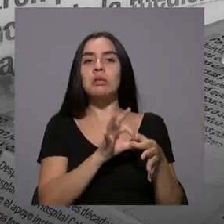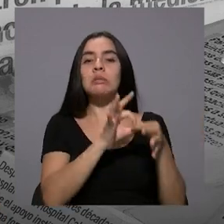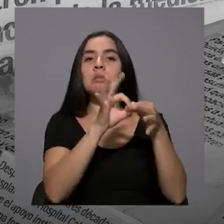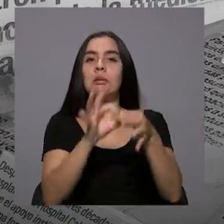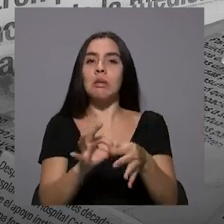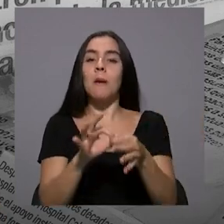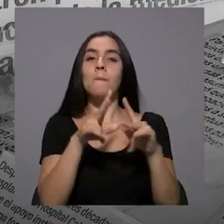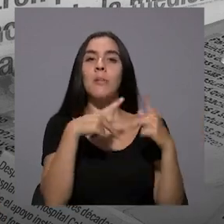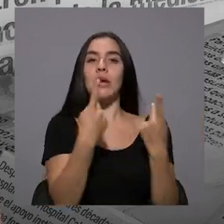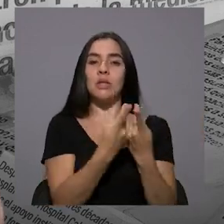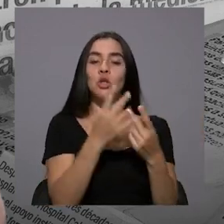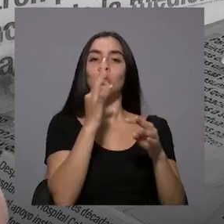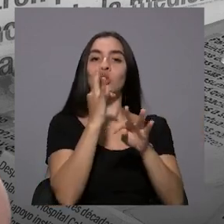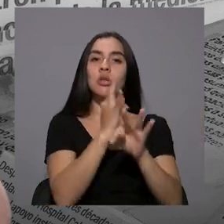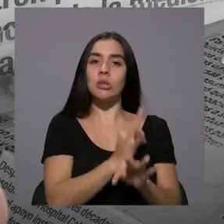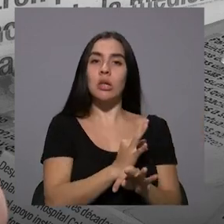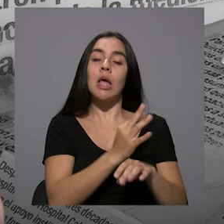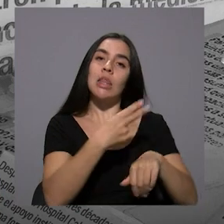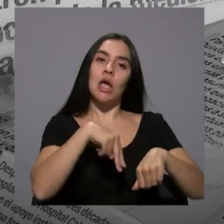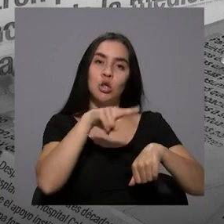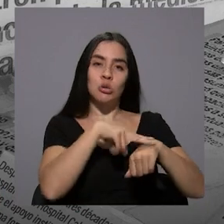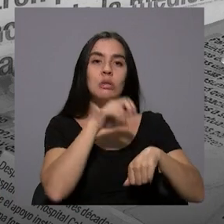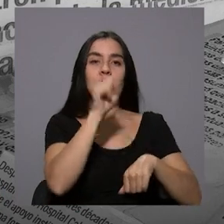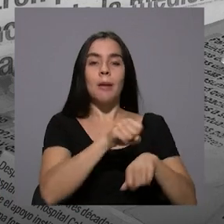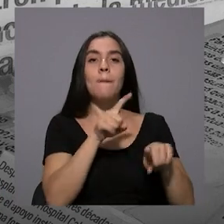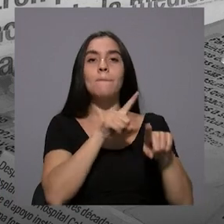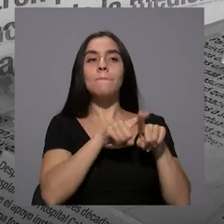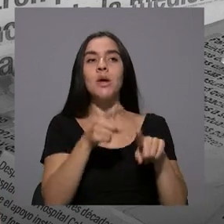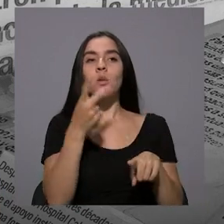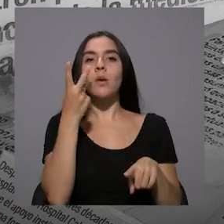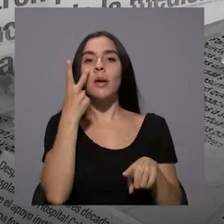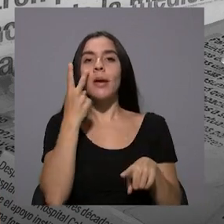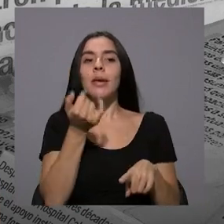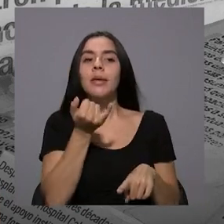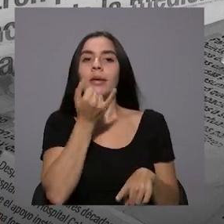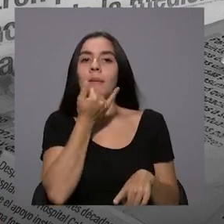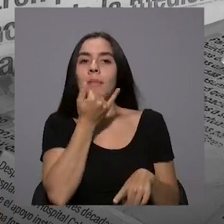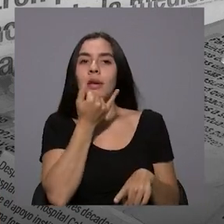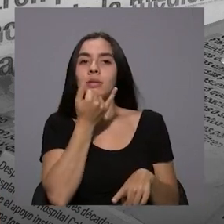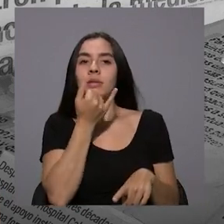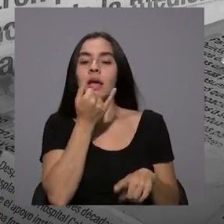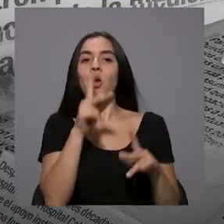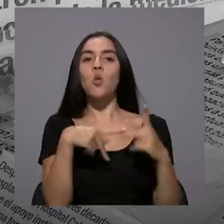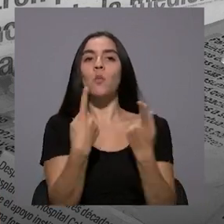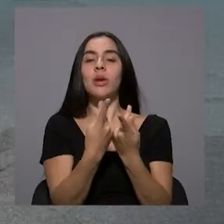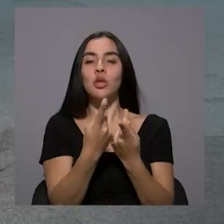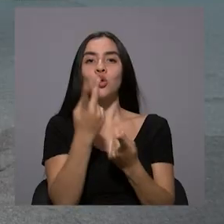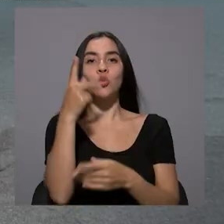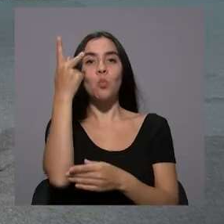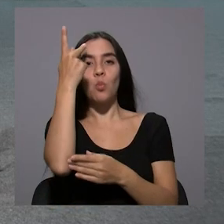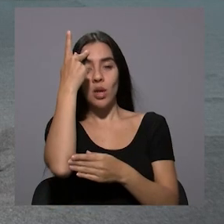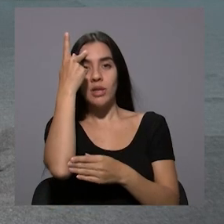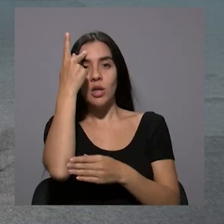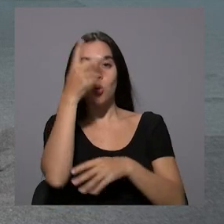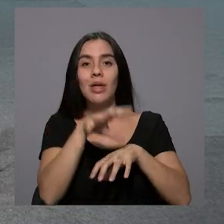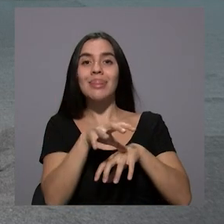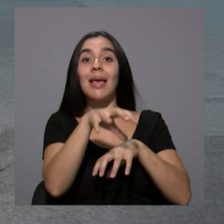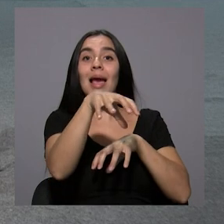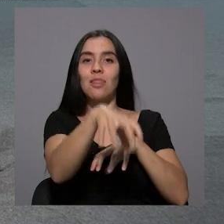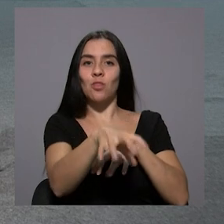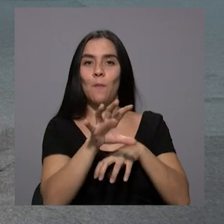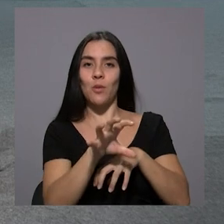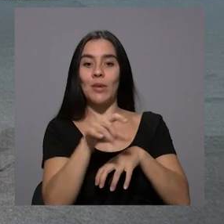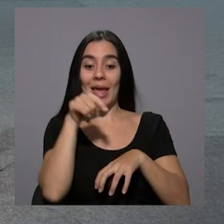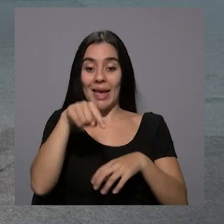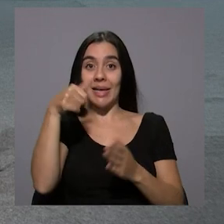veces relacionadas con partidos nacionales, pero tenemos que poner el foco en qué pasa alrededor de los partidos políticos cantonales. En esta